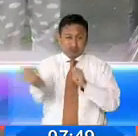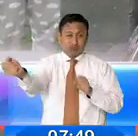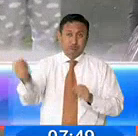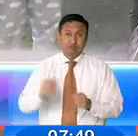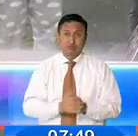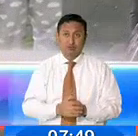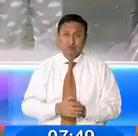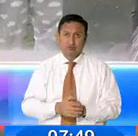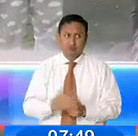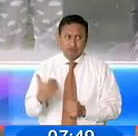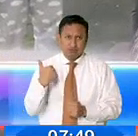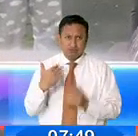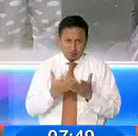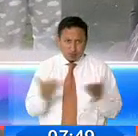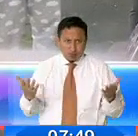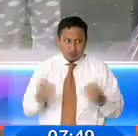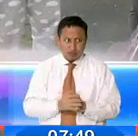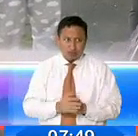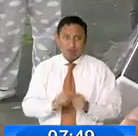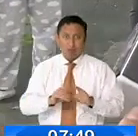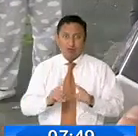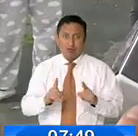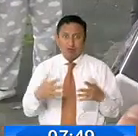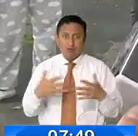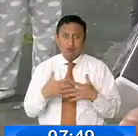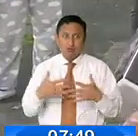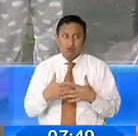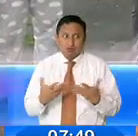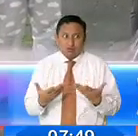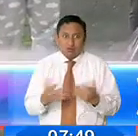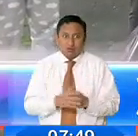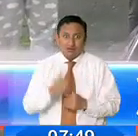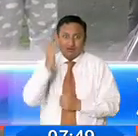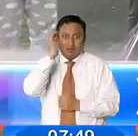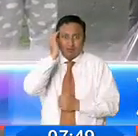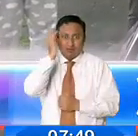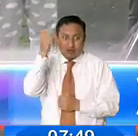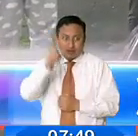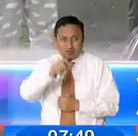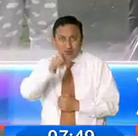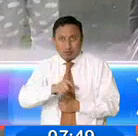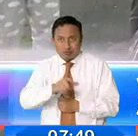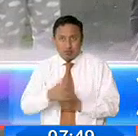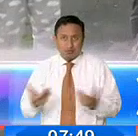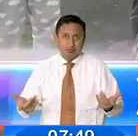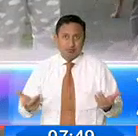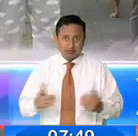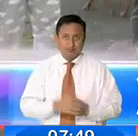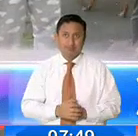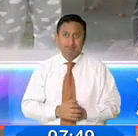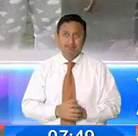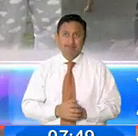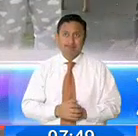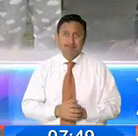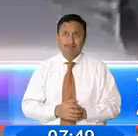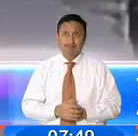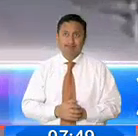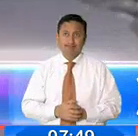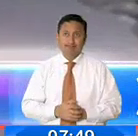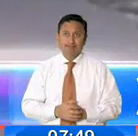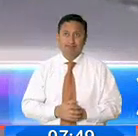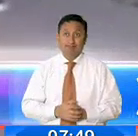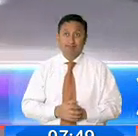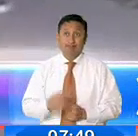tenemos cosas de valor, pero el daño que causó, la angustia que provocan los moradores es bastante importante.